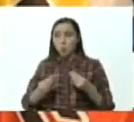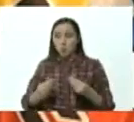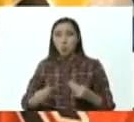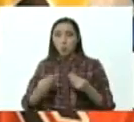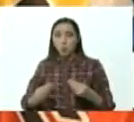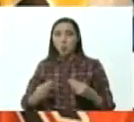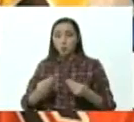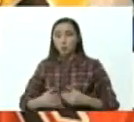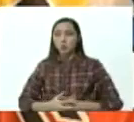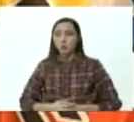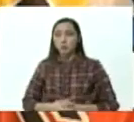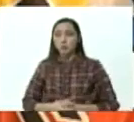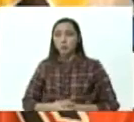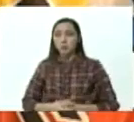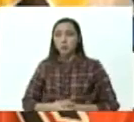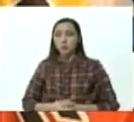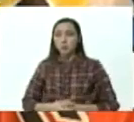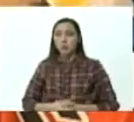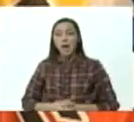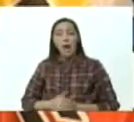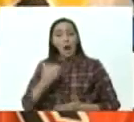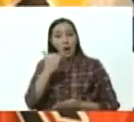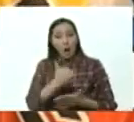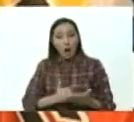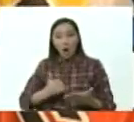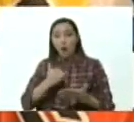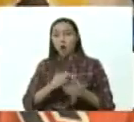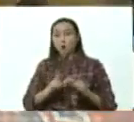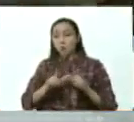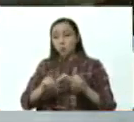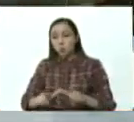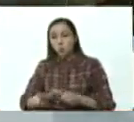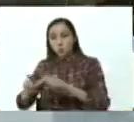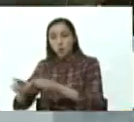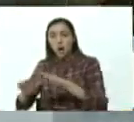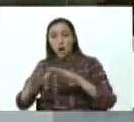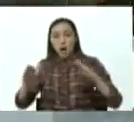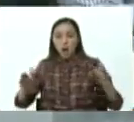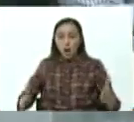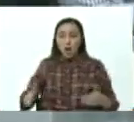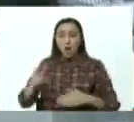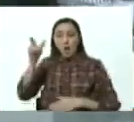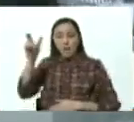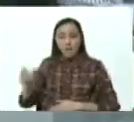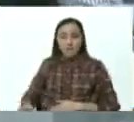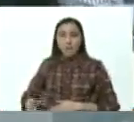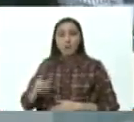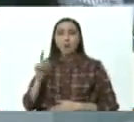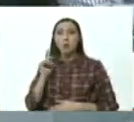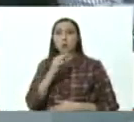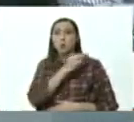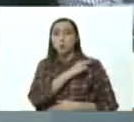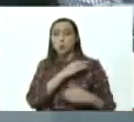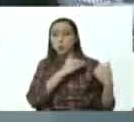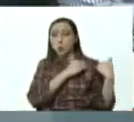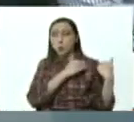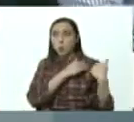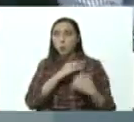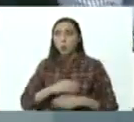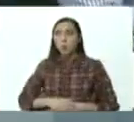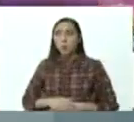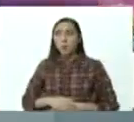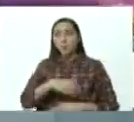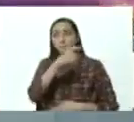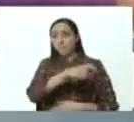que se acreditan miembros de mesa calculábamos que hay más o menos un millón y medio de personas que están